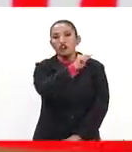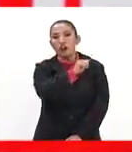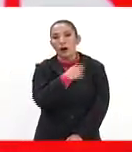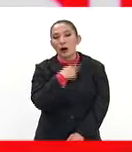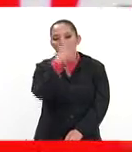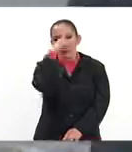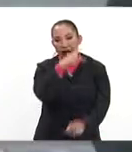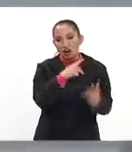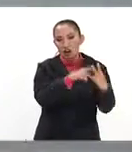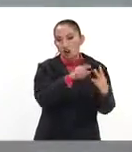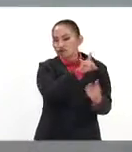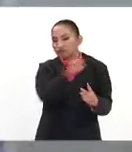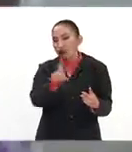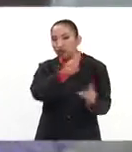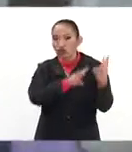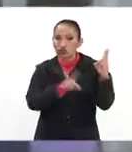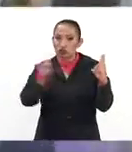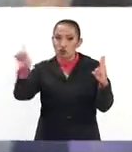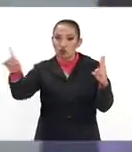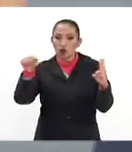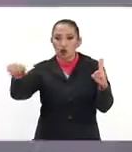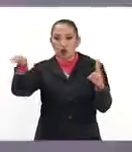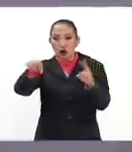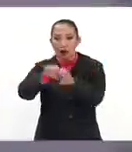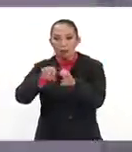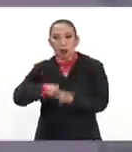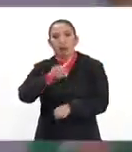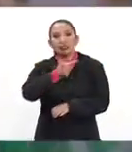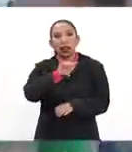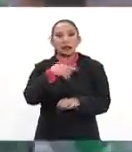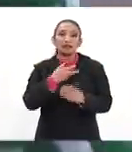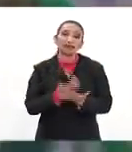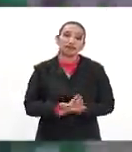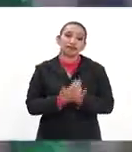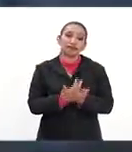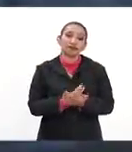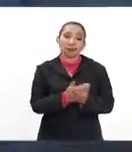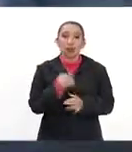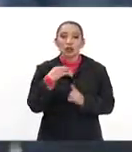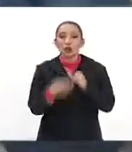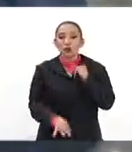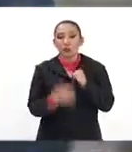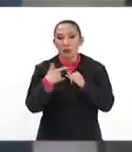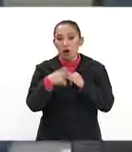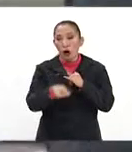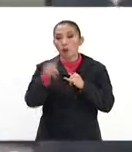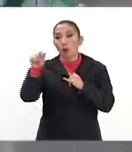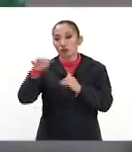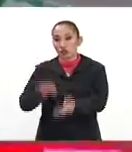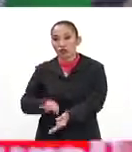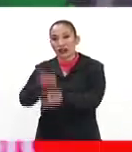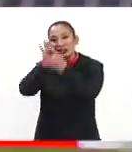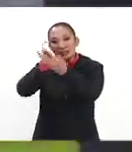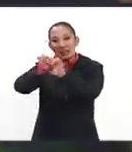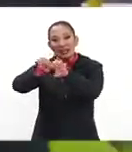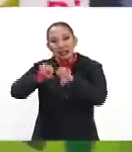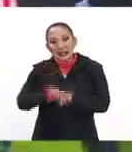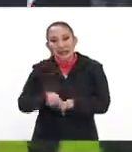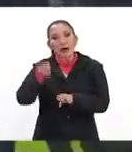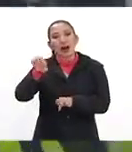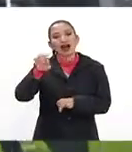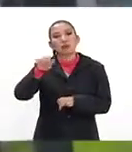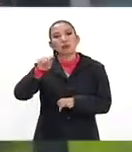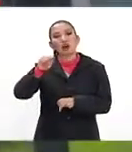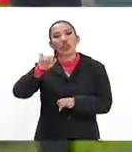mexicanos. Le gana 2 a 1 a esta escuadra. Diego Reyes se quedó en la banca. Y en las semifinales Porto enfrentará al equipo del